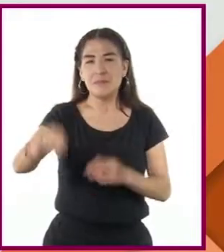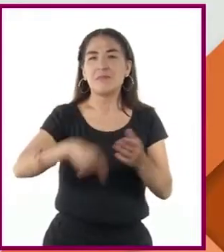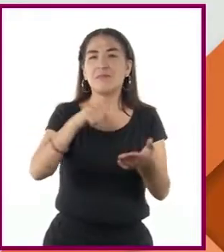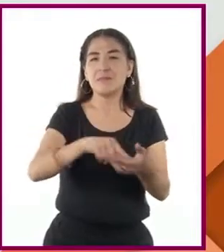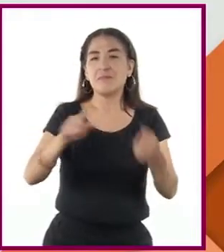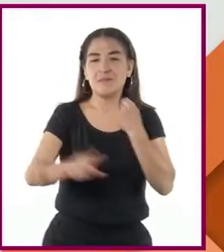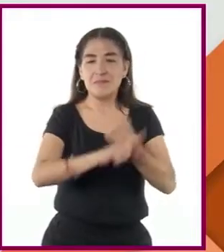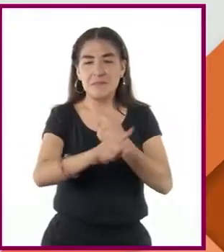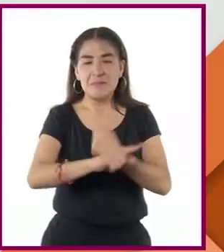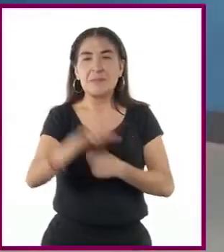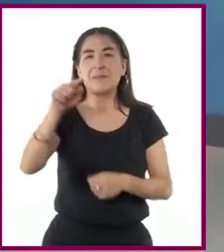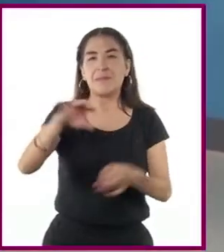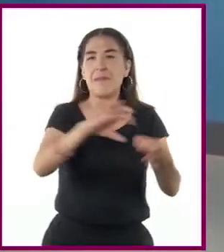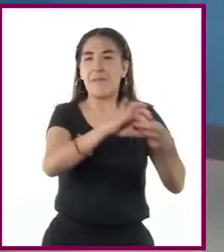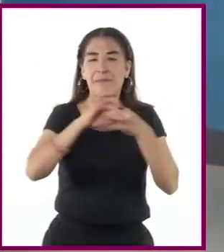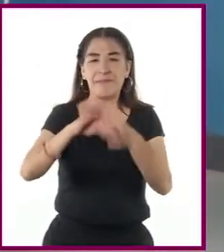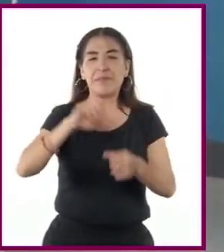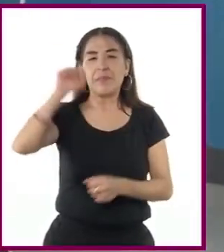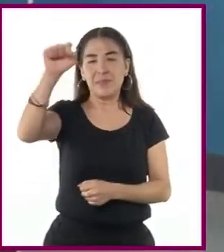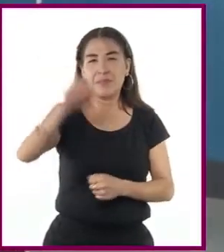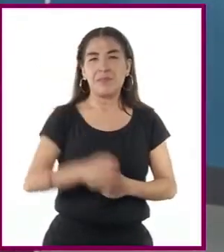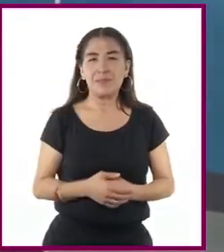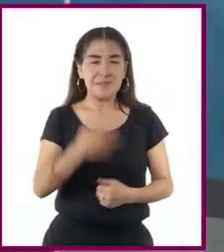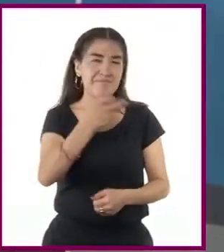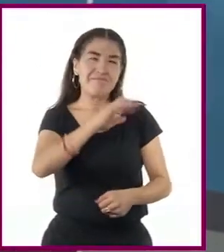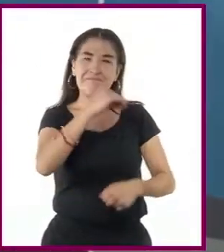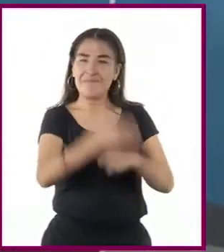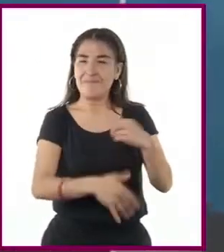hegemonía soviética. Hasta aquí la lectura.